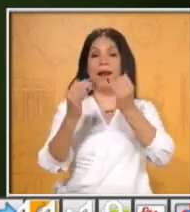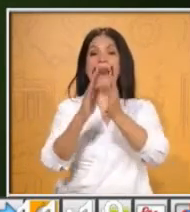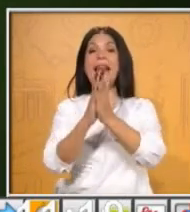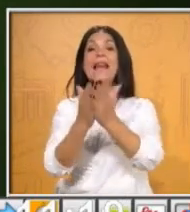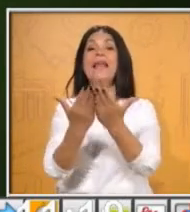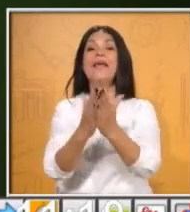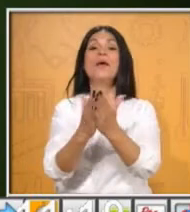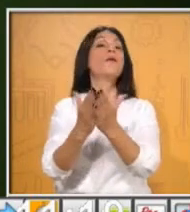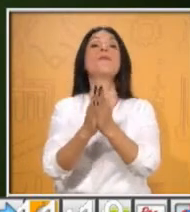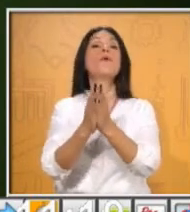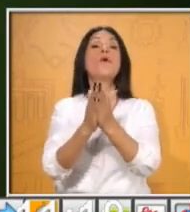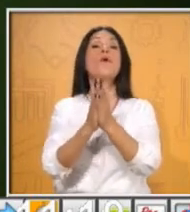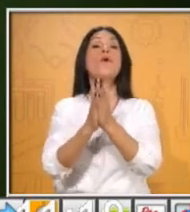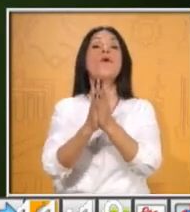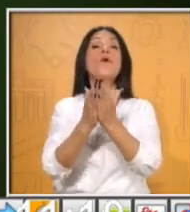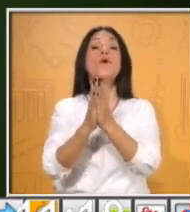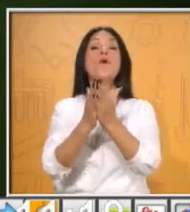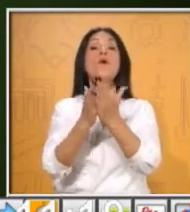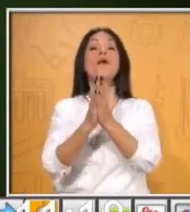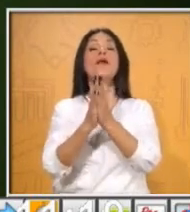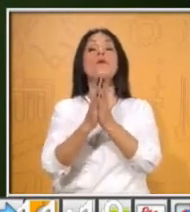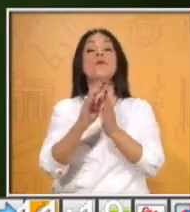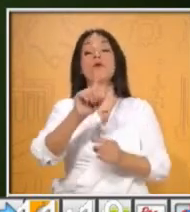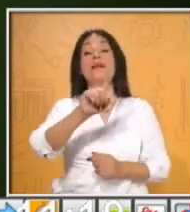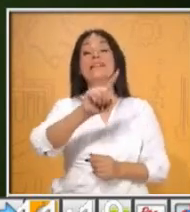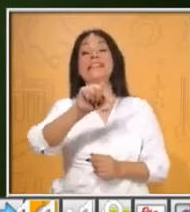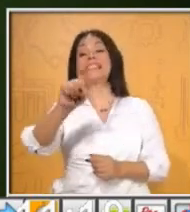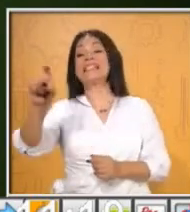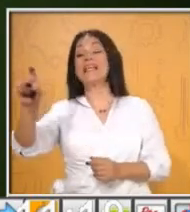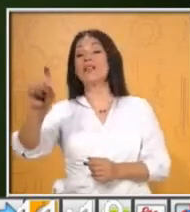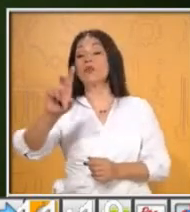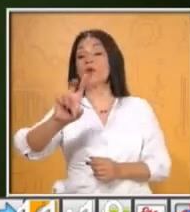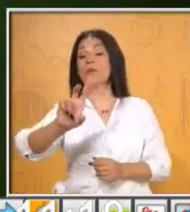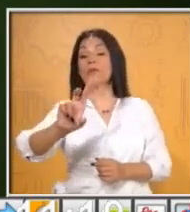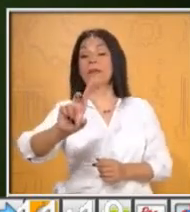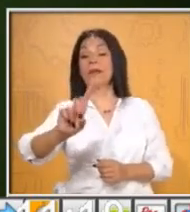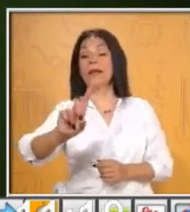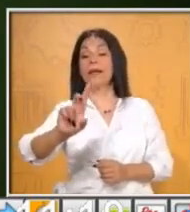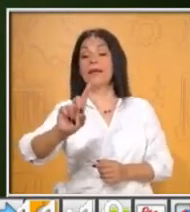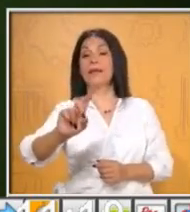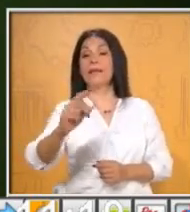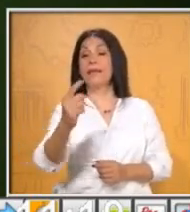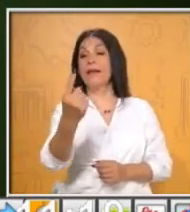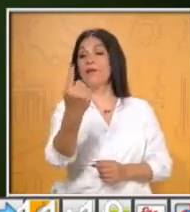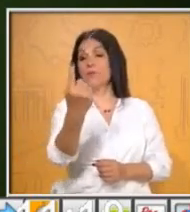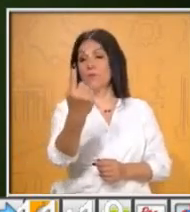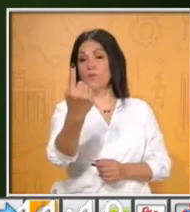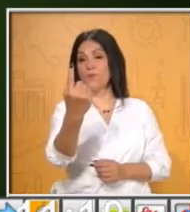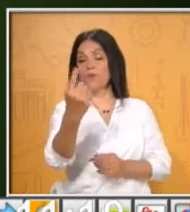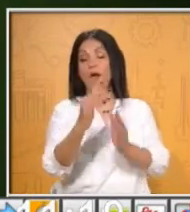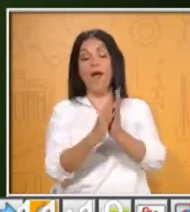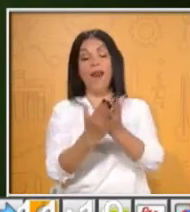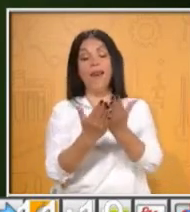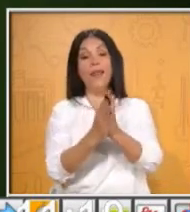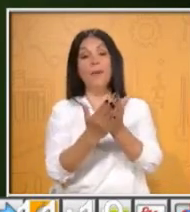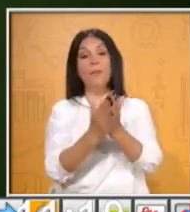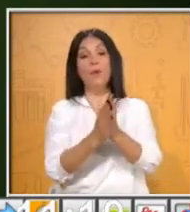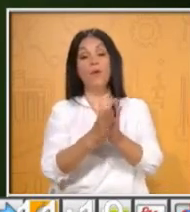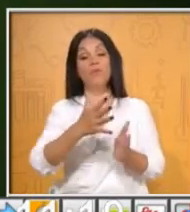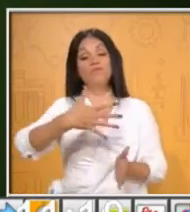página 131. Es la actividad que hoy, en compañía de ustedes, vamos a realizar.